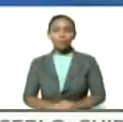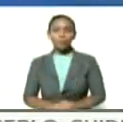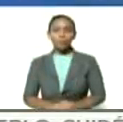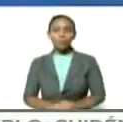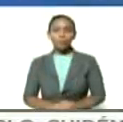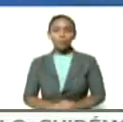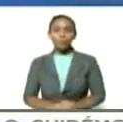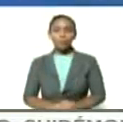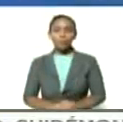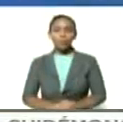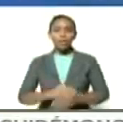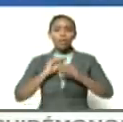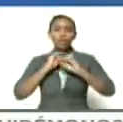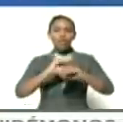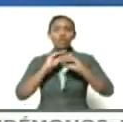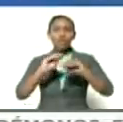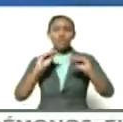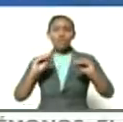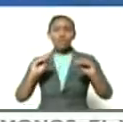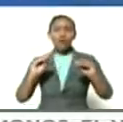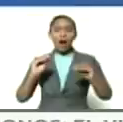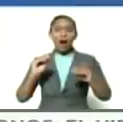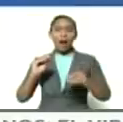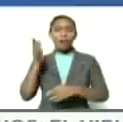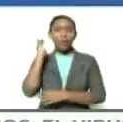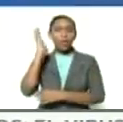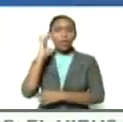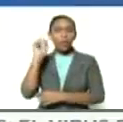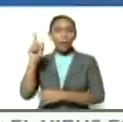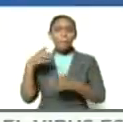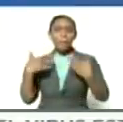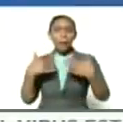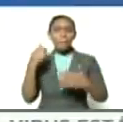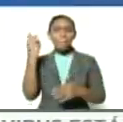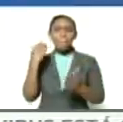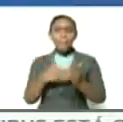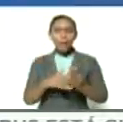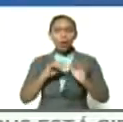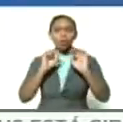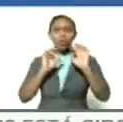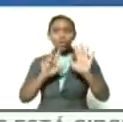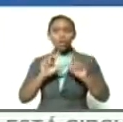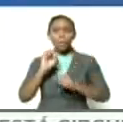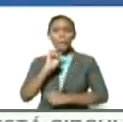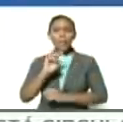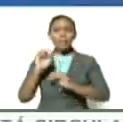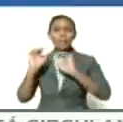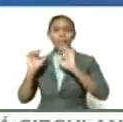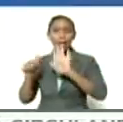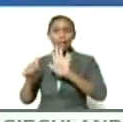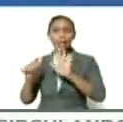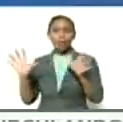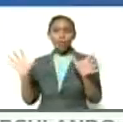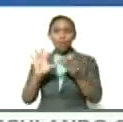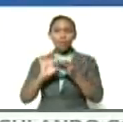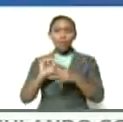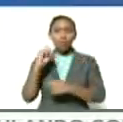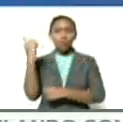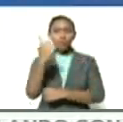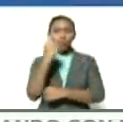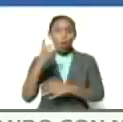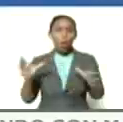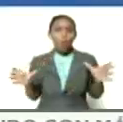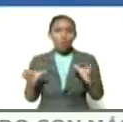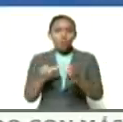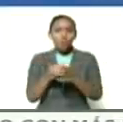su llamado al Congreso de Panamá en 1826 para unir en un solo bloque toda